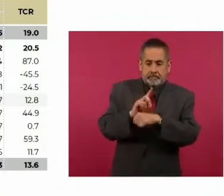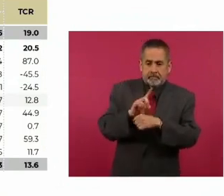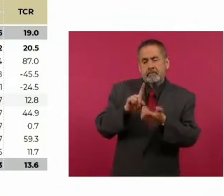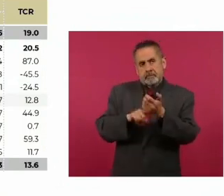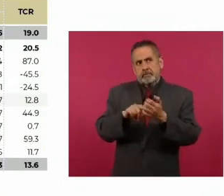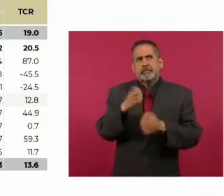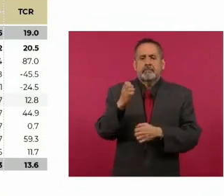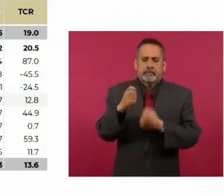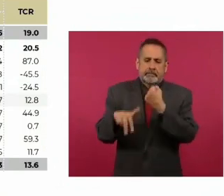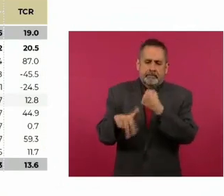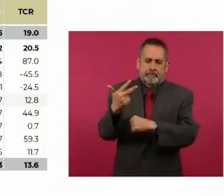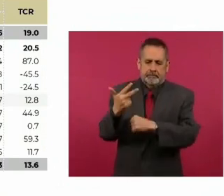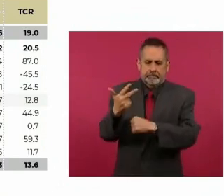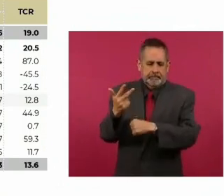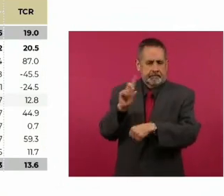enero